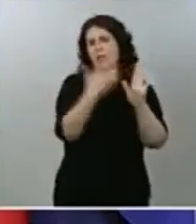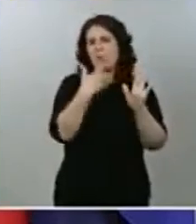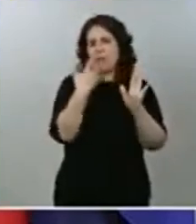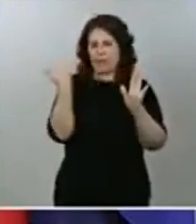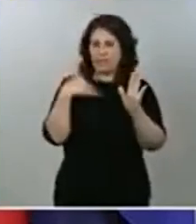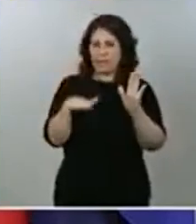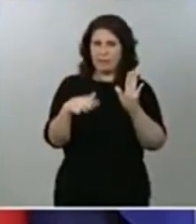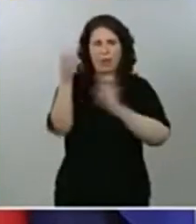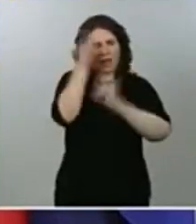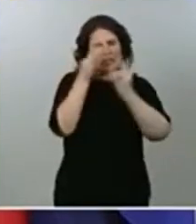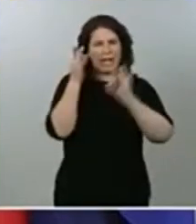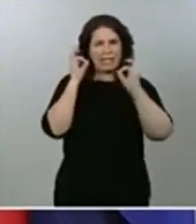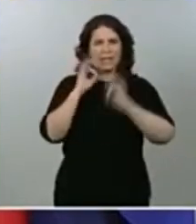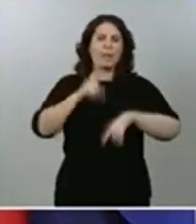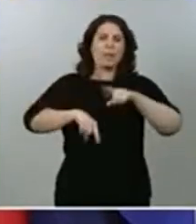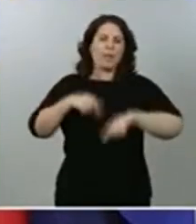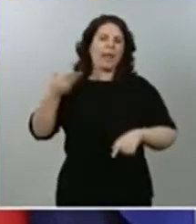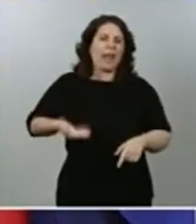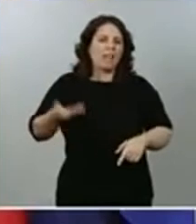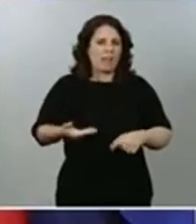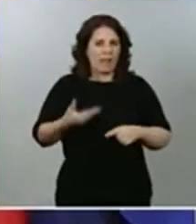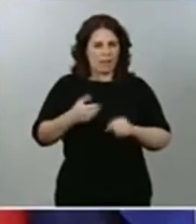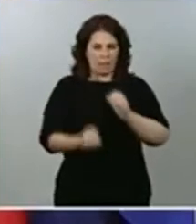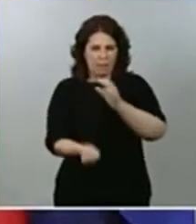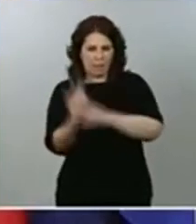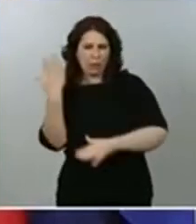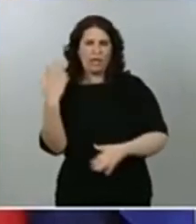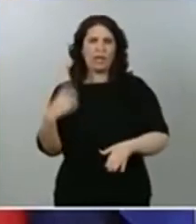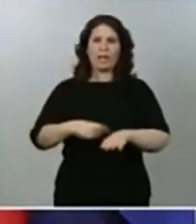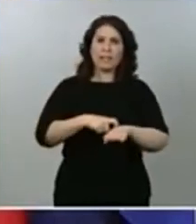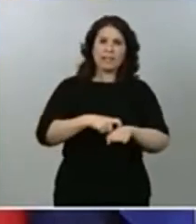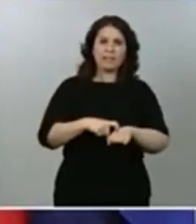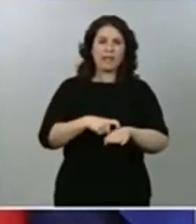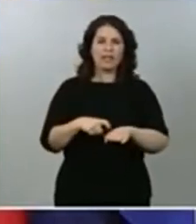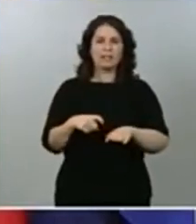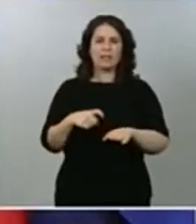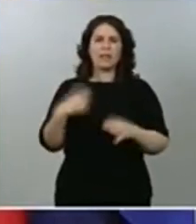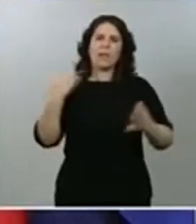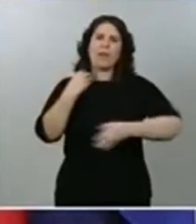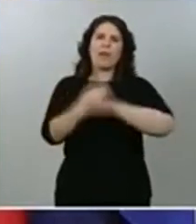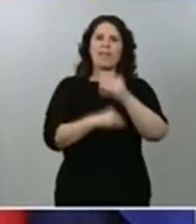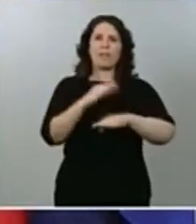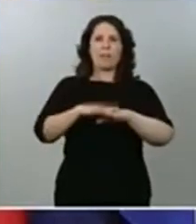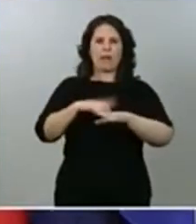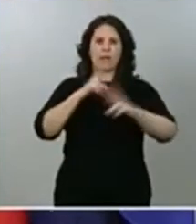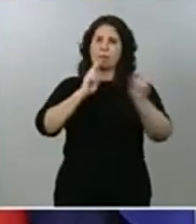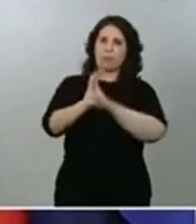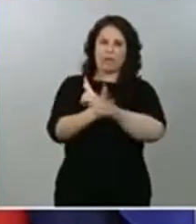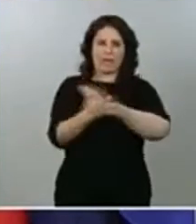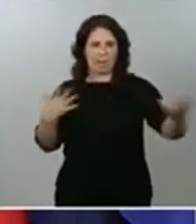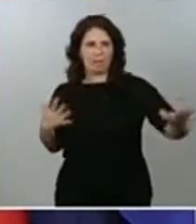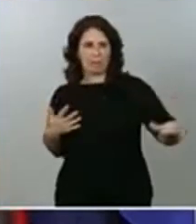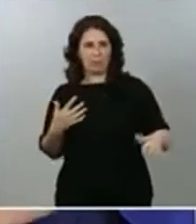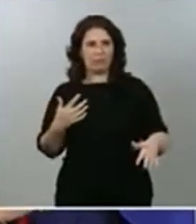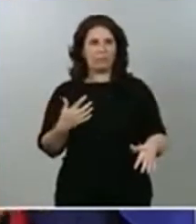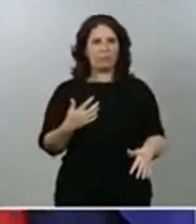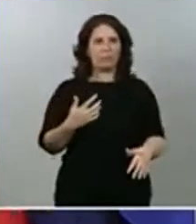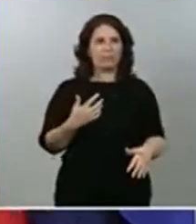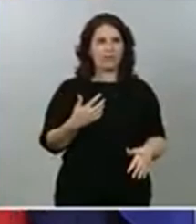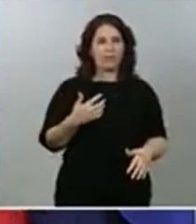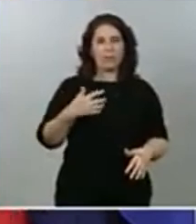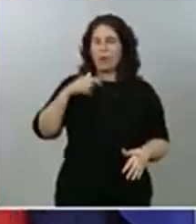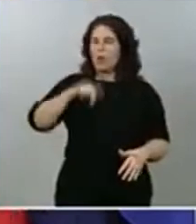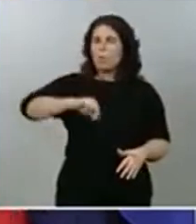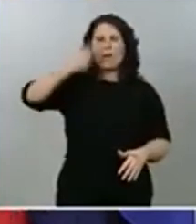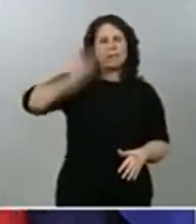gravedad del brote y de sus características hay que ir tomando para controlarlo lo más rápidamente posible. Insisto, aquí lo fundamental es detectarlos muy